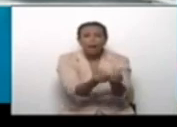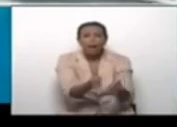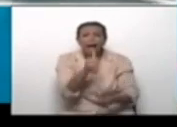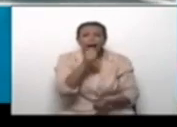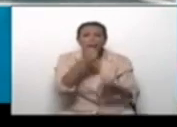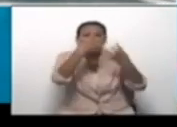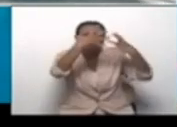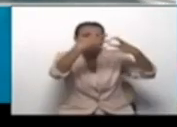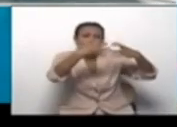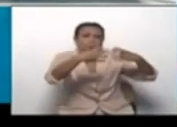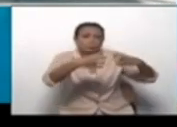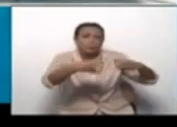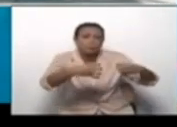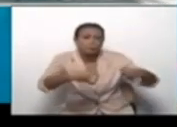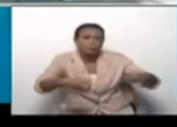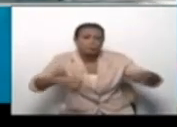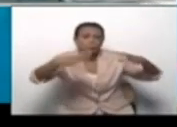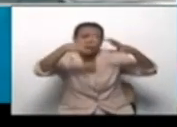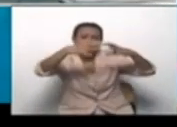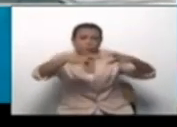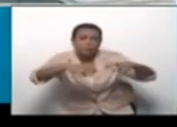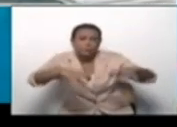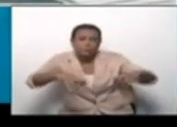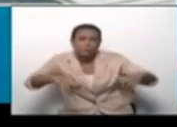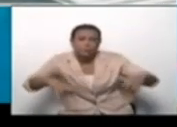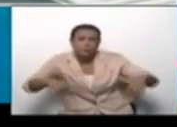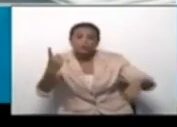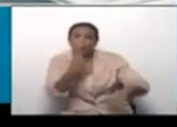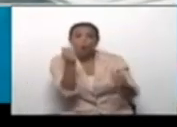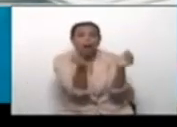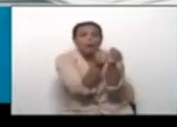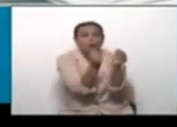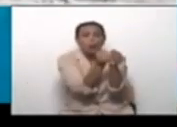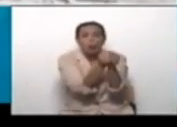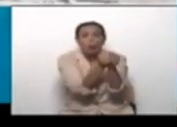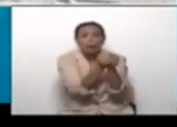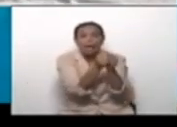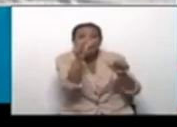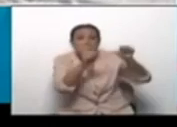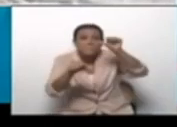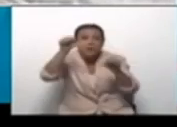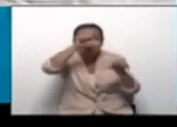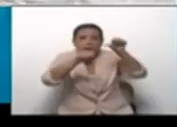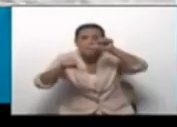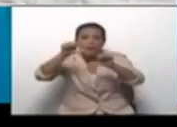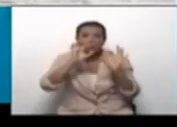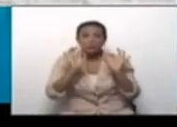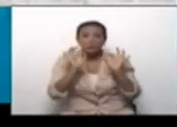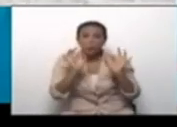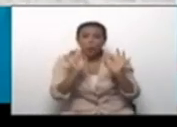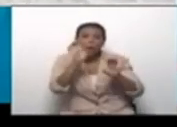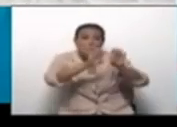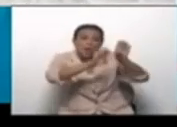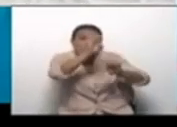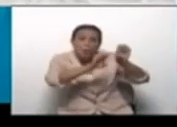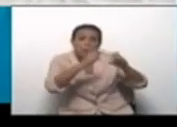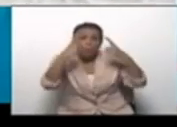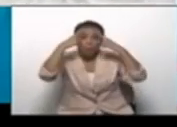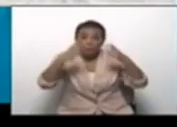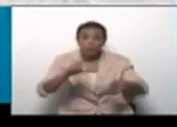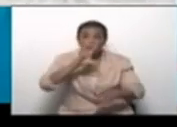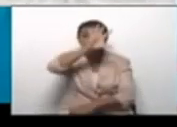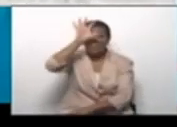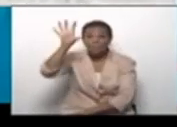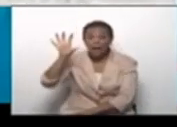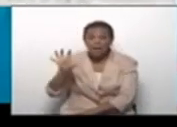lo que fueron los glaciares y se hicieron algunos experimentos sobre todo evaluando lo que están haciendo en otros